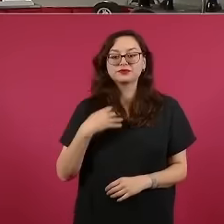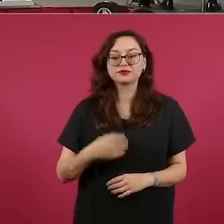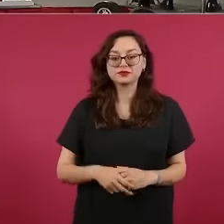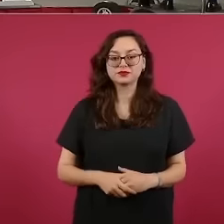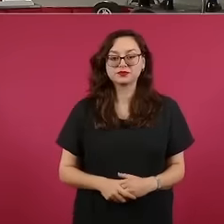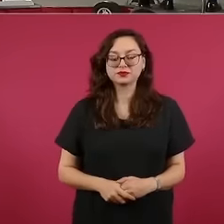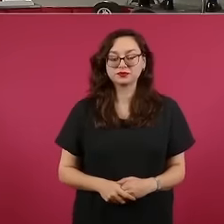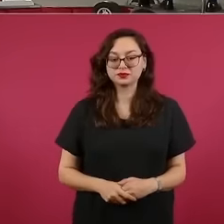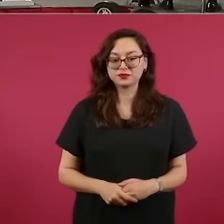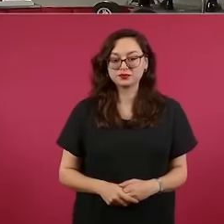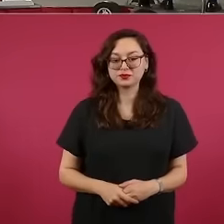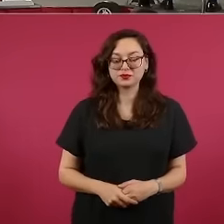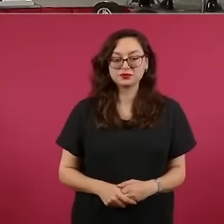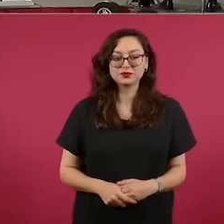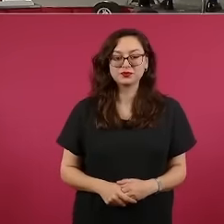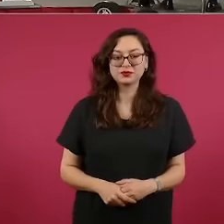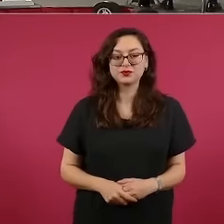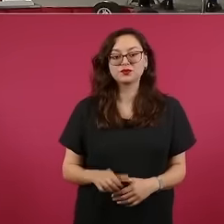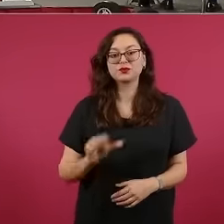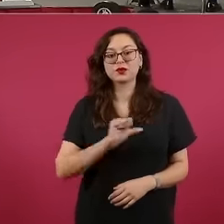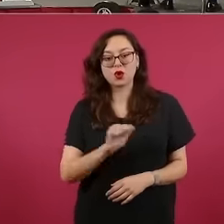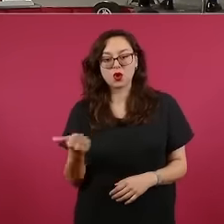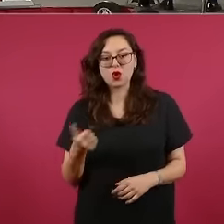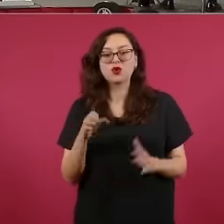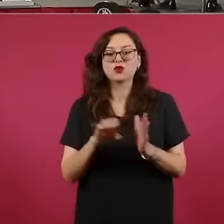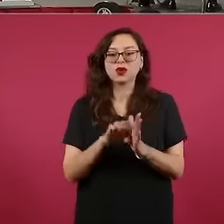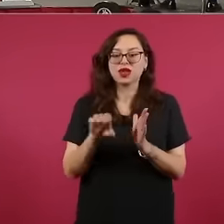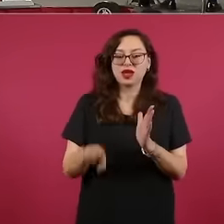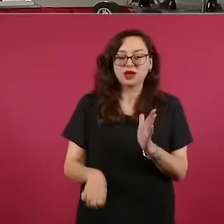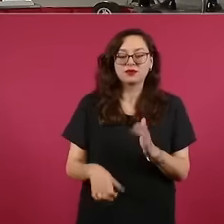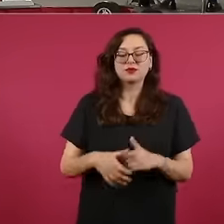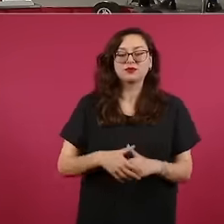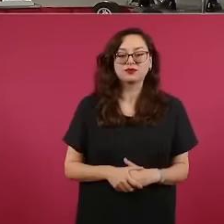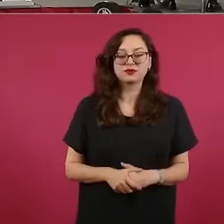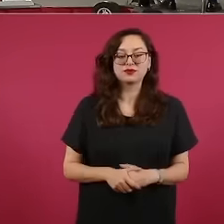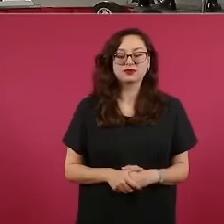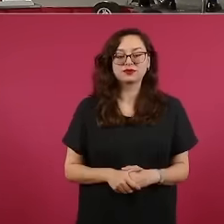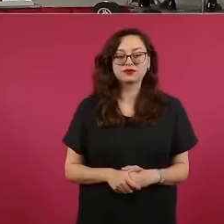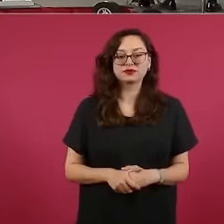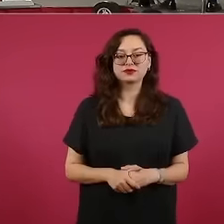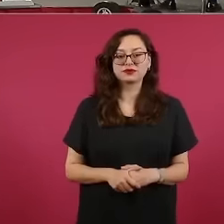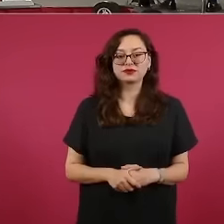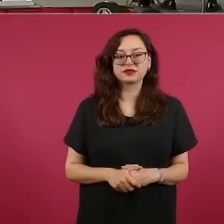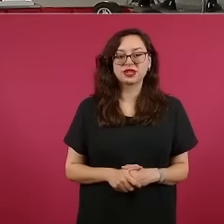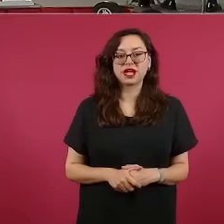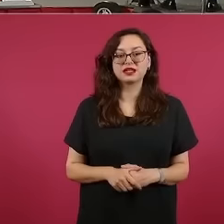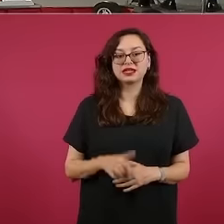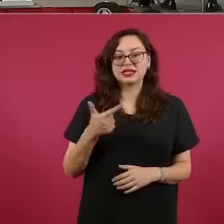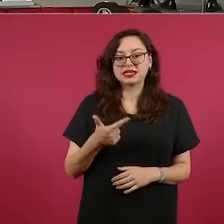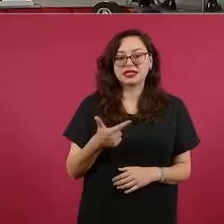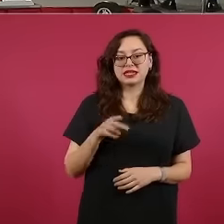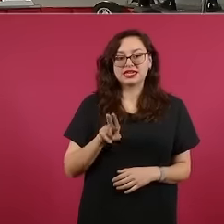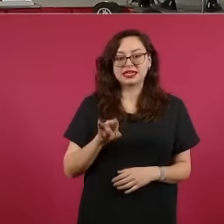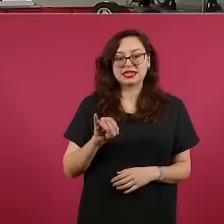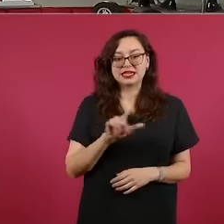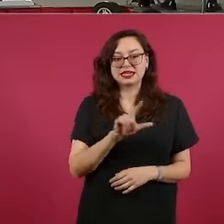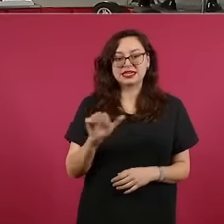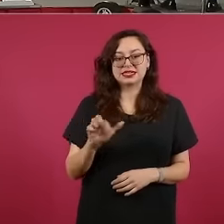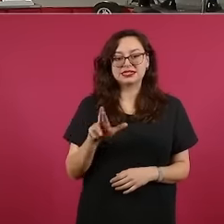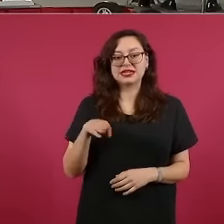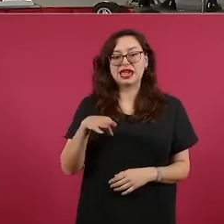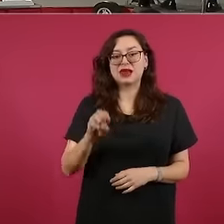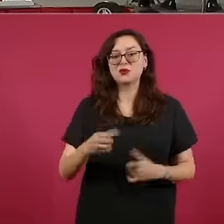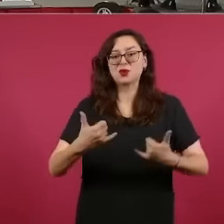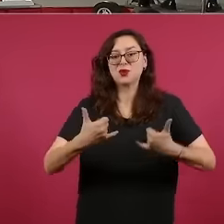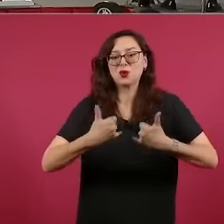Les voy a poner otro ejemplo que tengo por aquí. Aquí debe estar Guillermo. No, está, aquí está. Este era el más